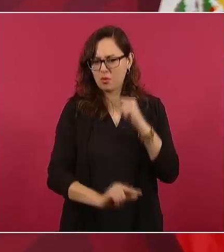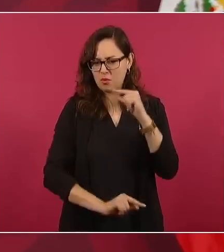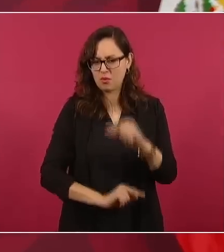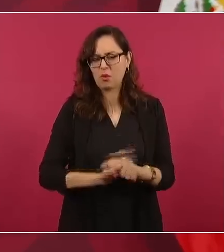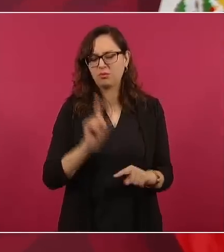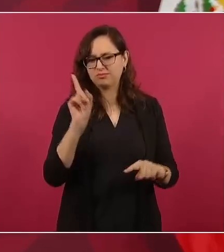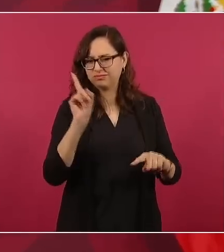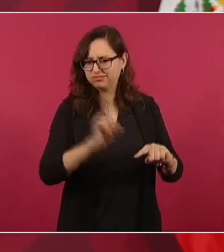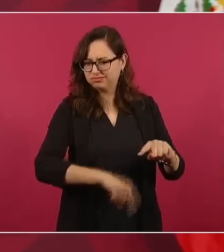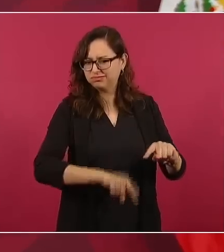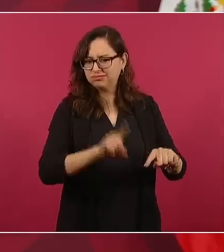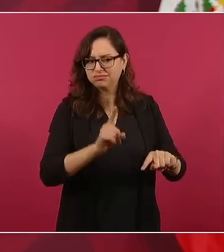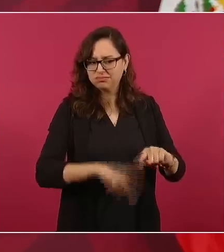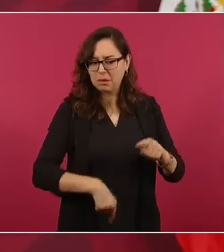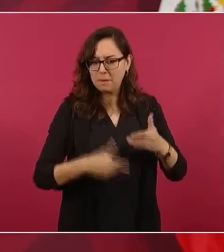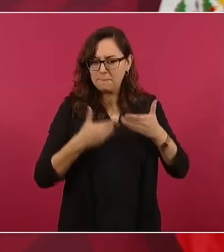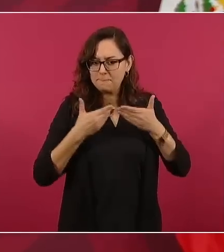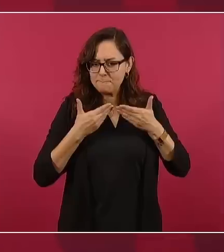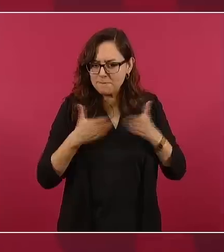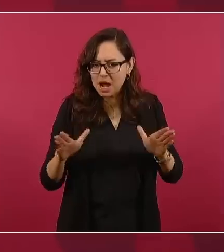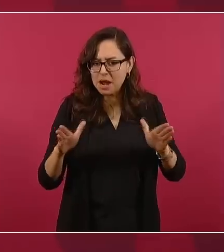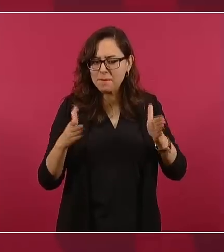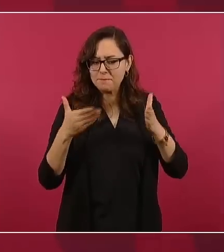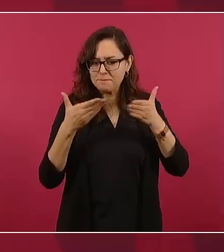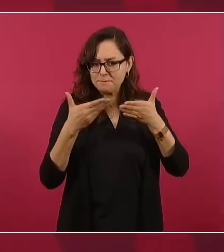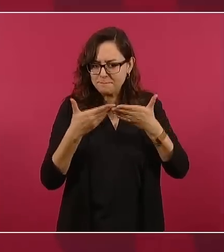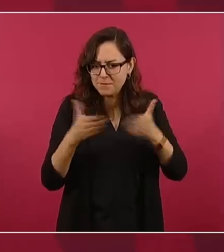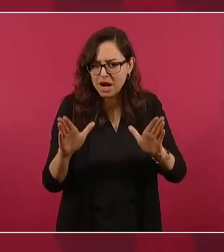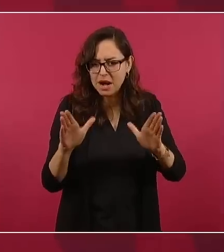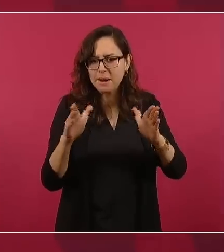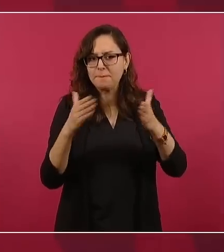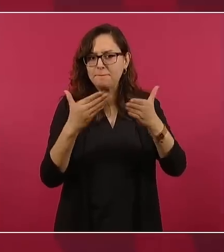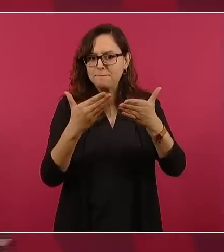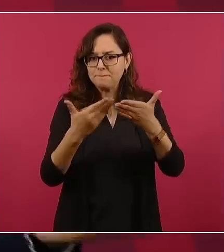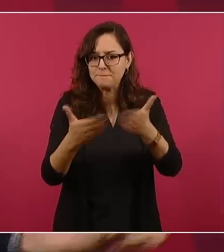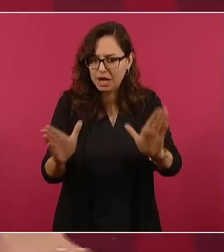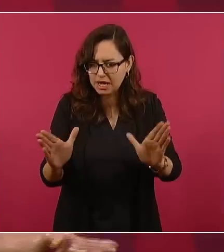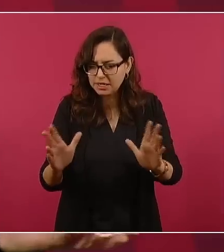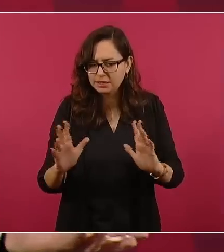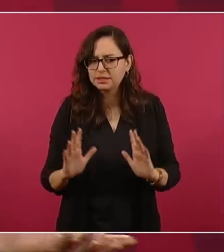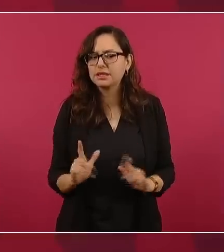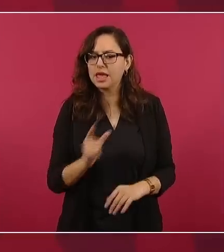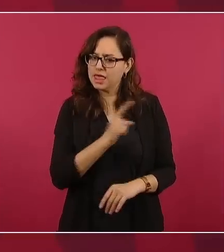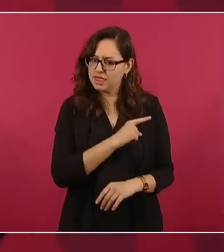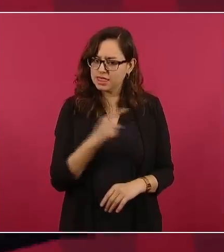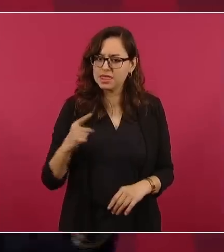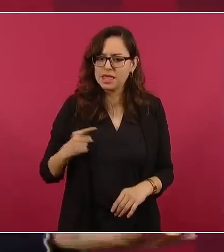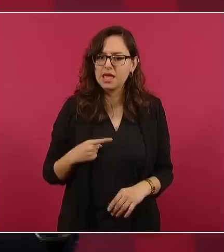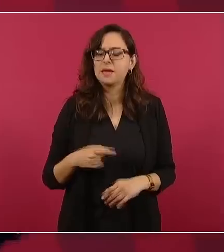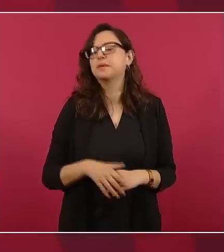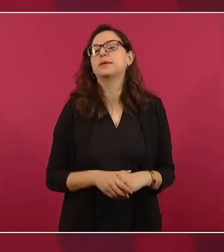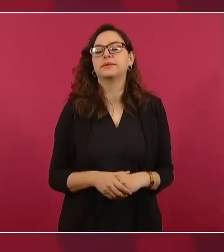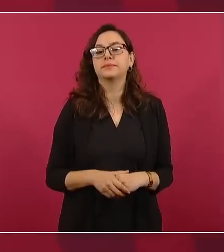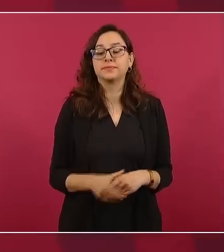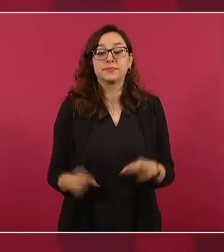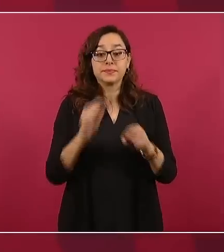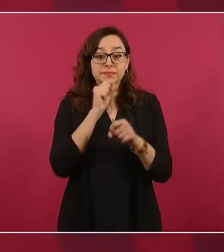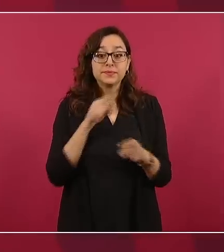Y lo mismo sobre el comportamiento de jueces. Antes no se sabía nada,